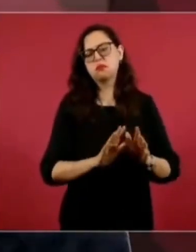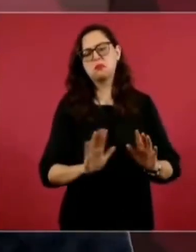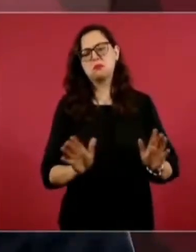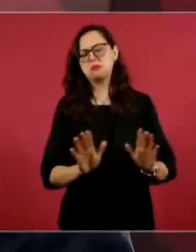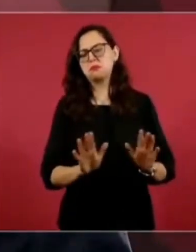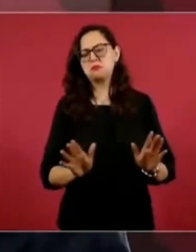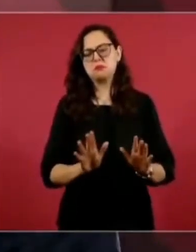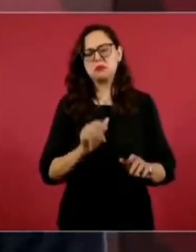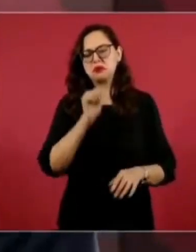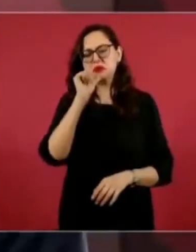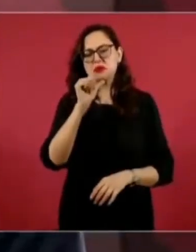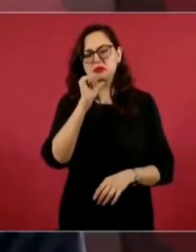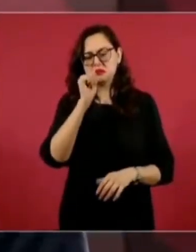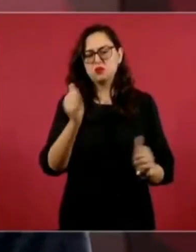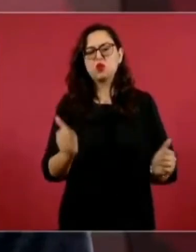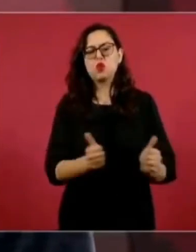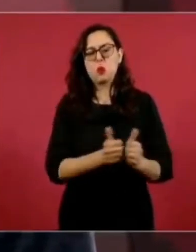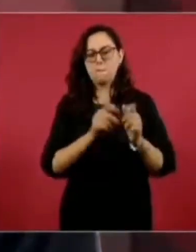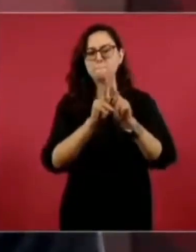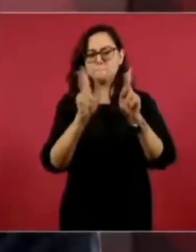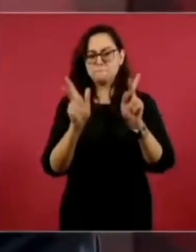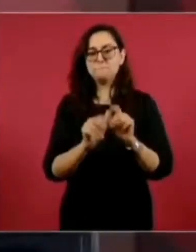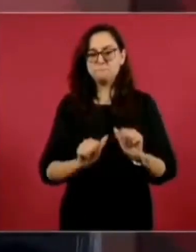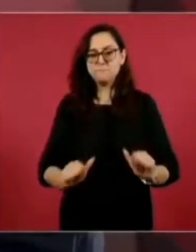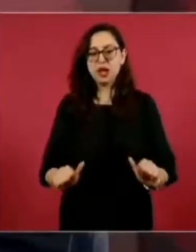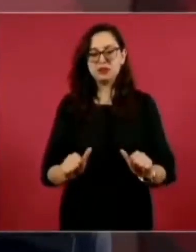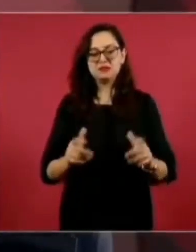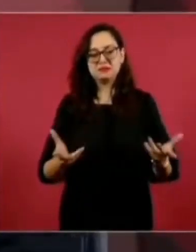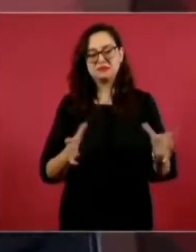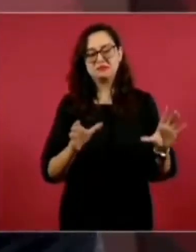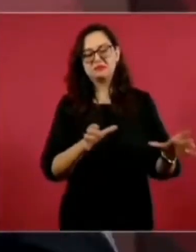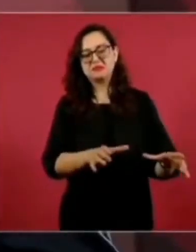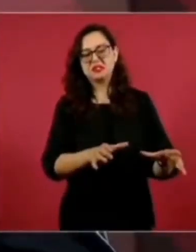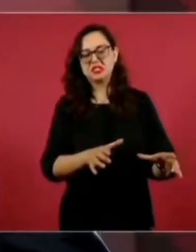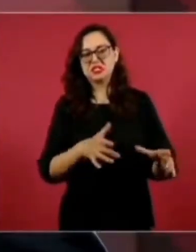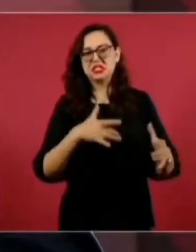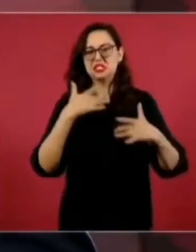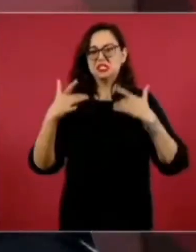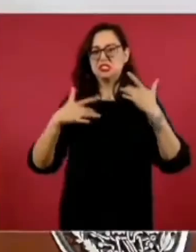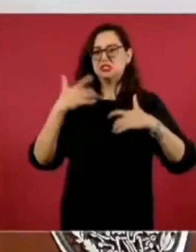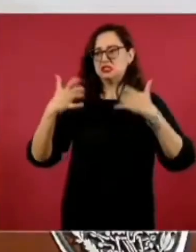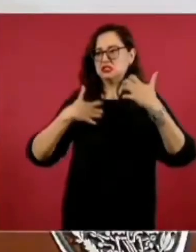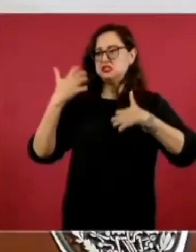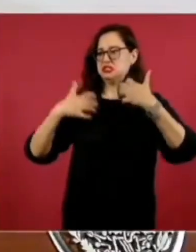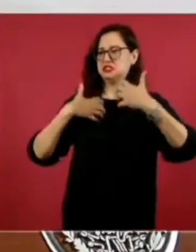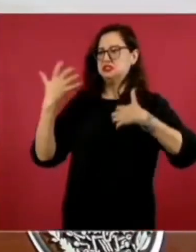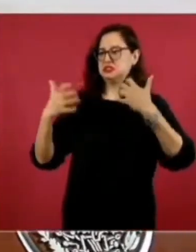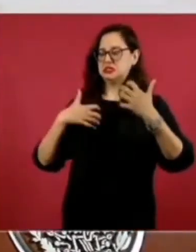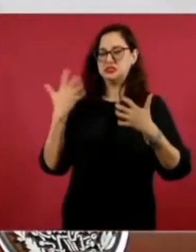de manera pacífica. Ya nada más es un asunto de